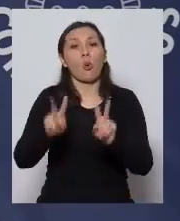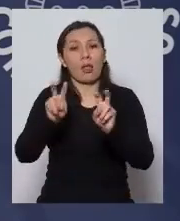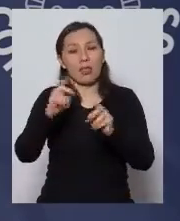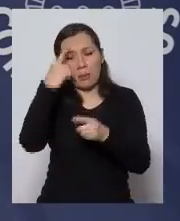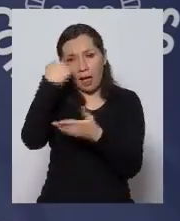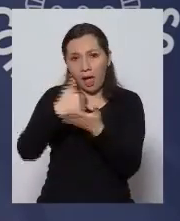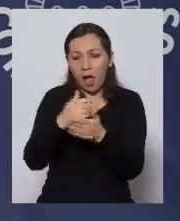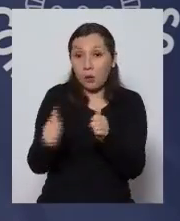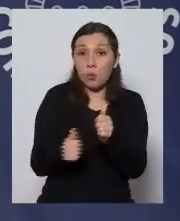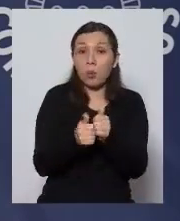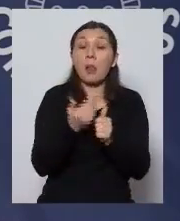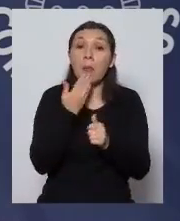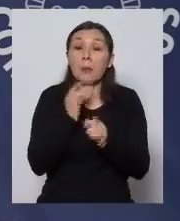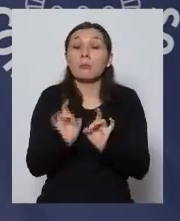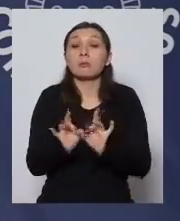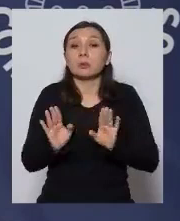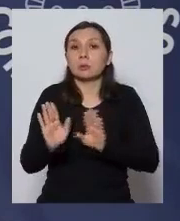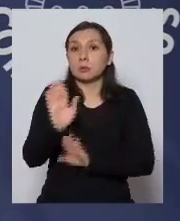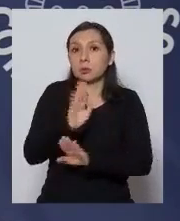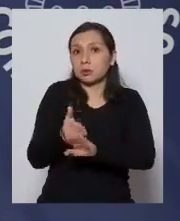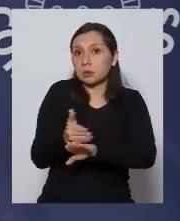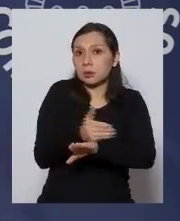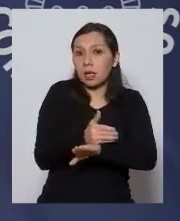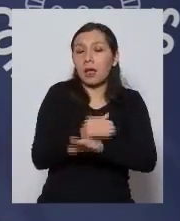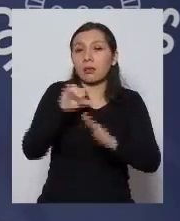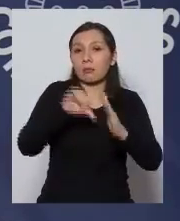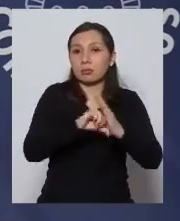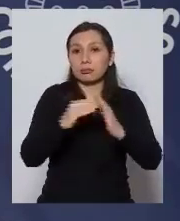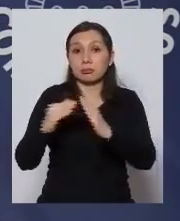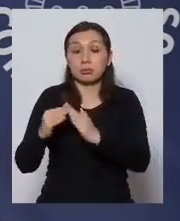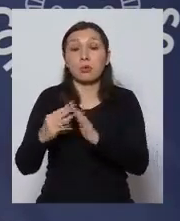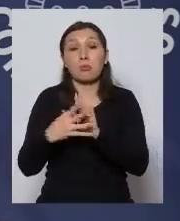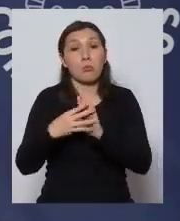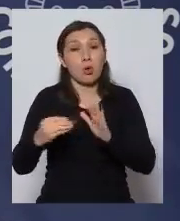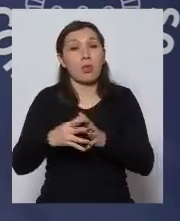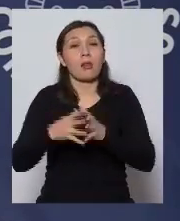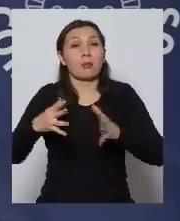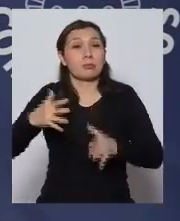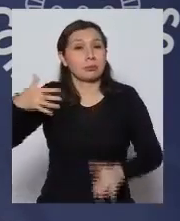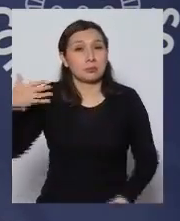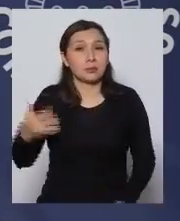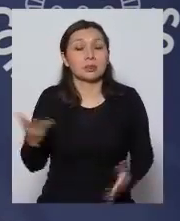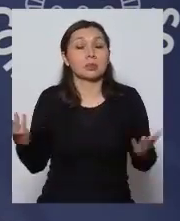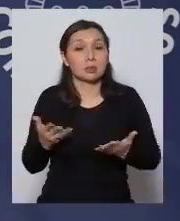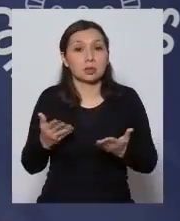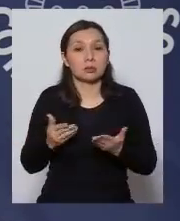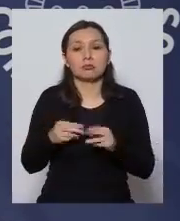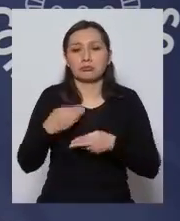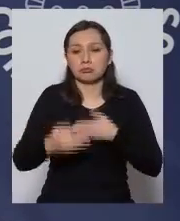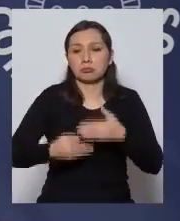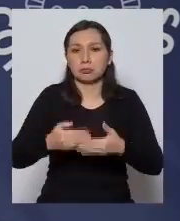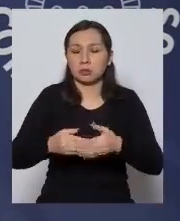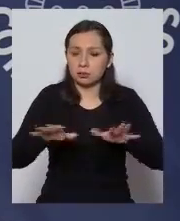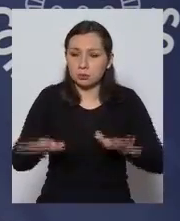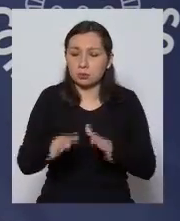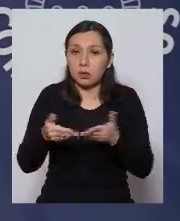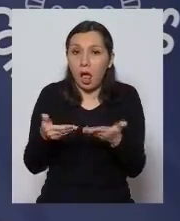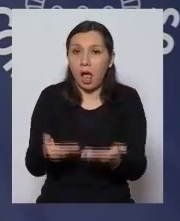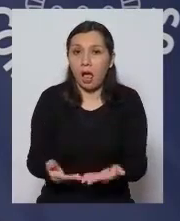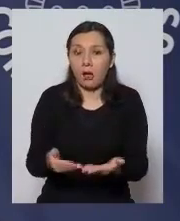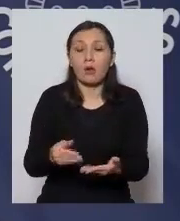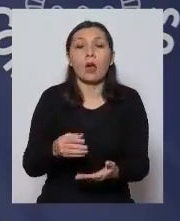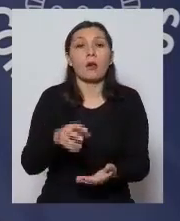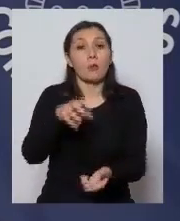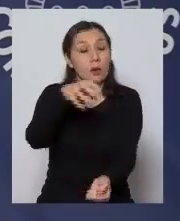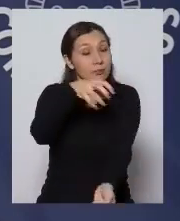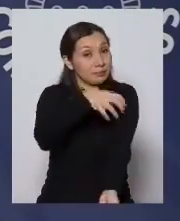y a veces preventiva de la cuarentena y el modelo más importante es el que estamos desarrollando intensamente ahora en